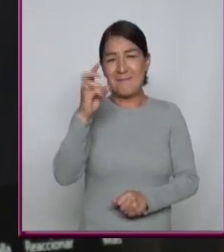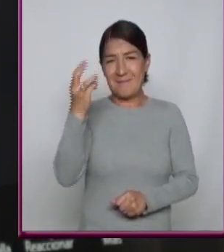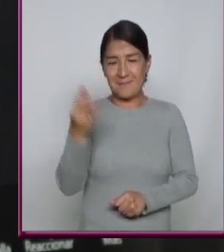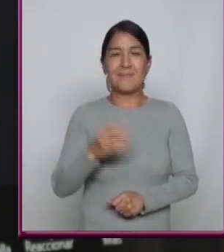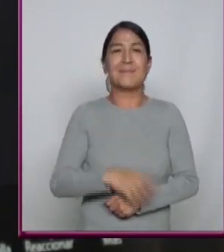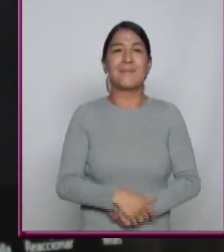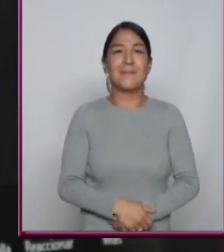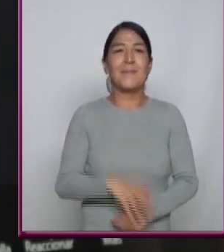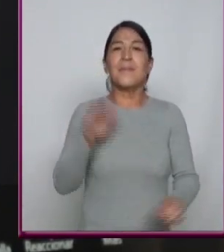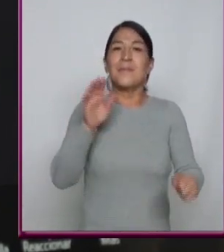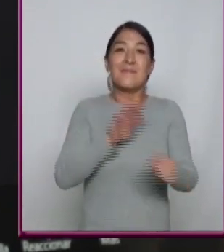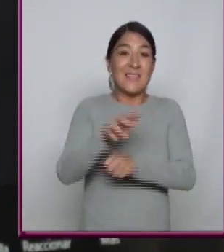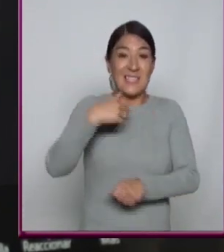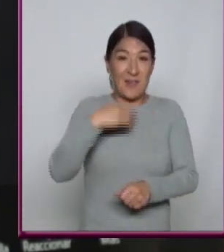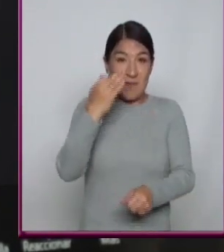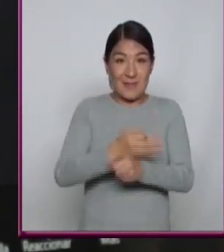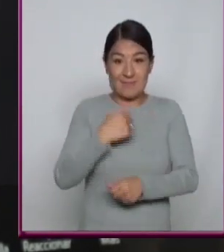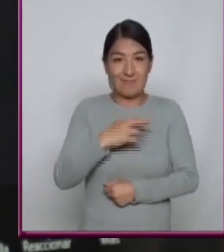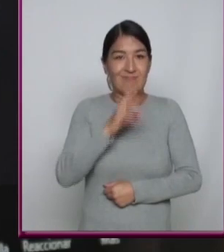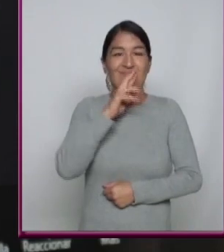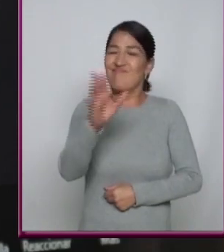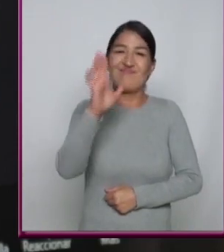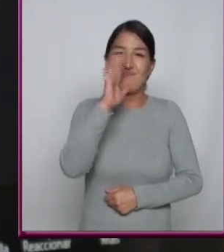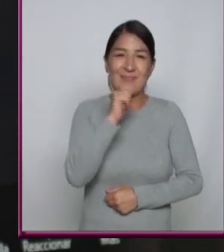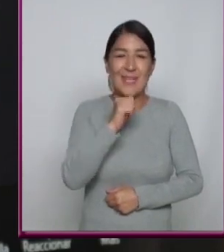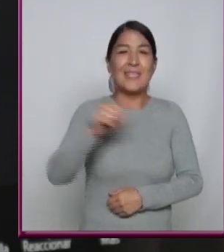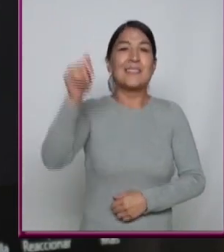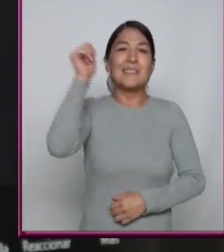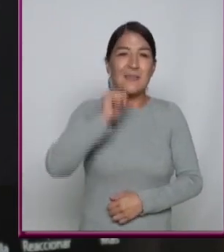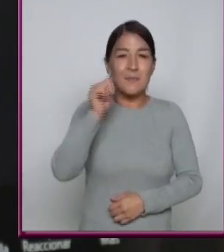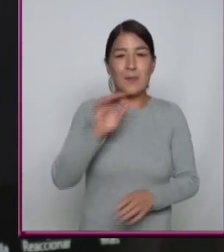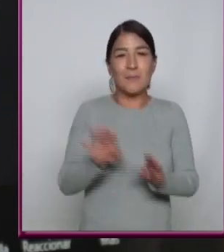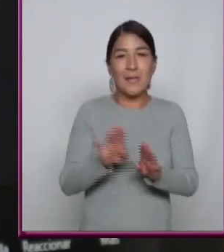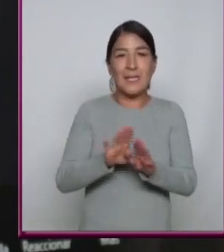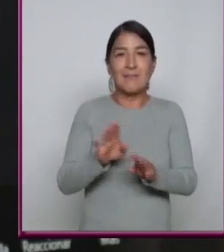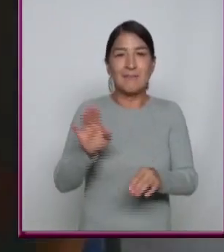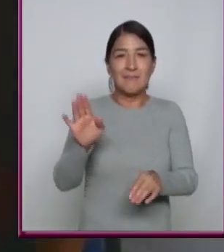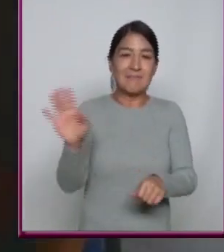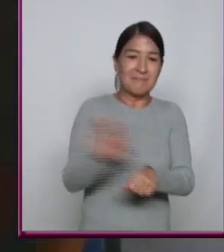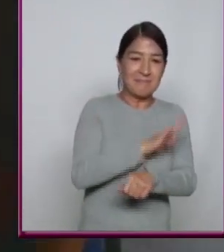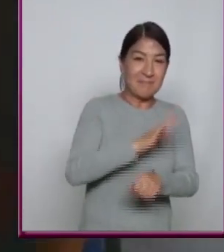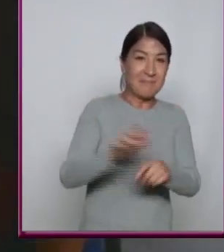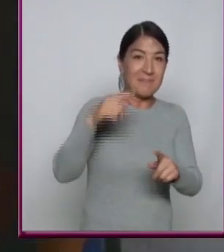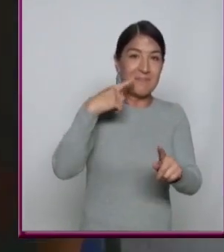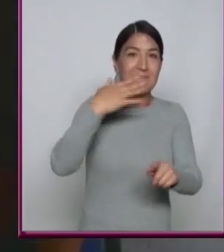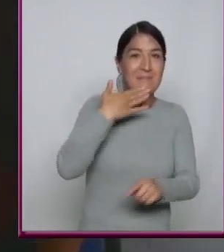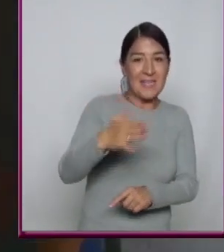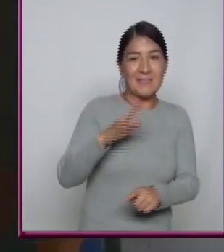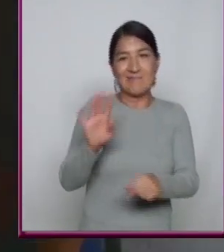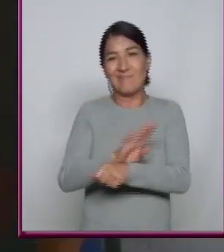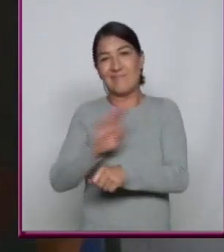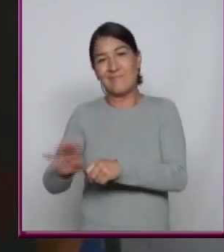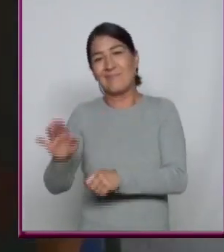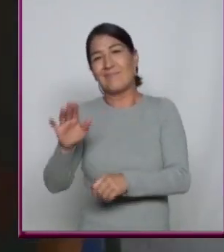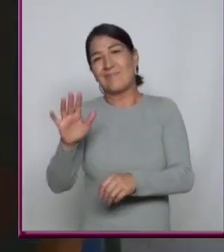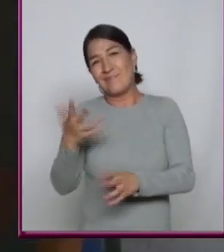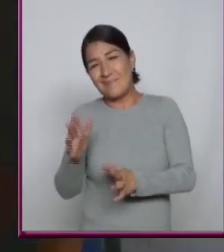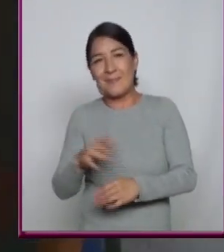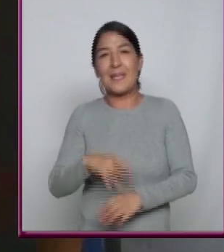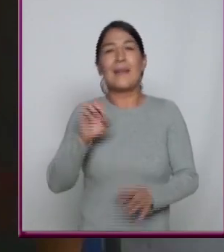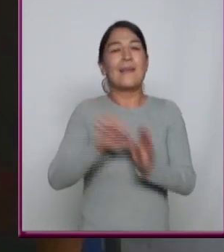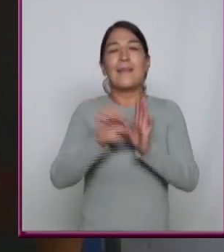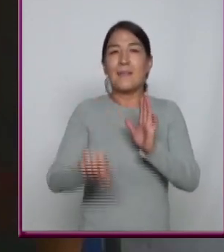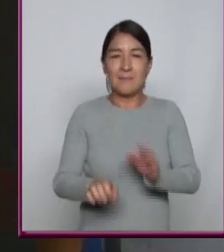Eso no se puede Responder Directamente Siempre hay Ventajas Y desventajas Por ejemplo Tenemos que pensar